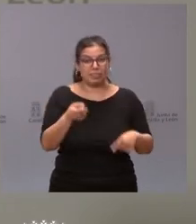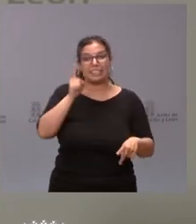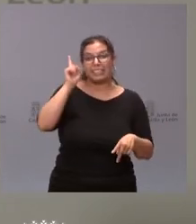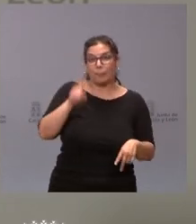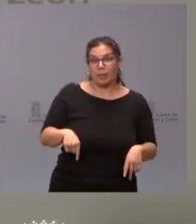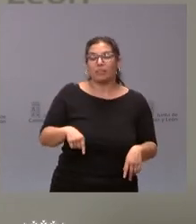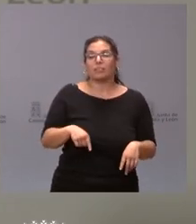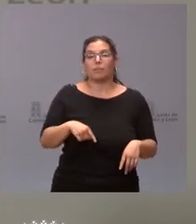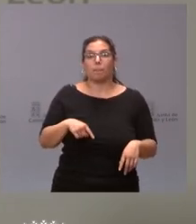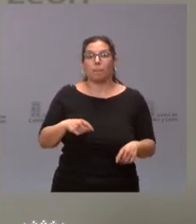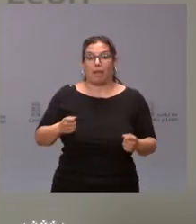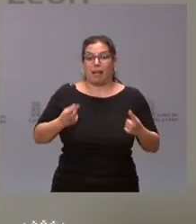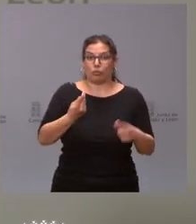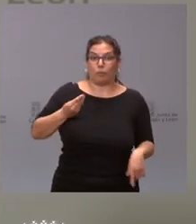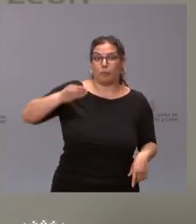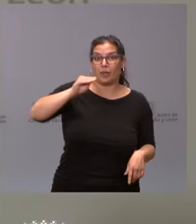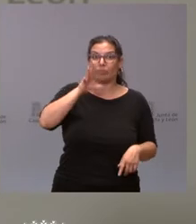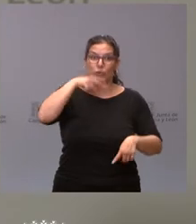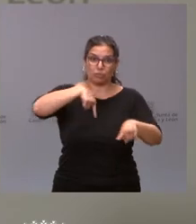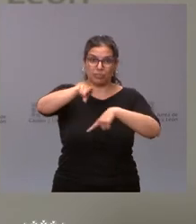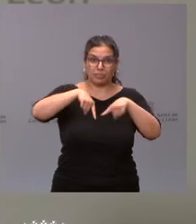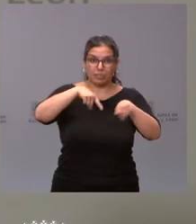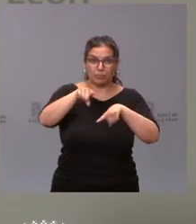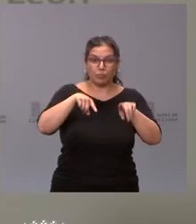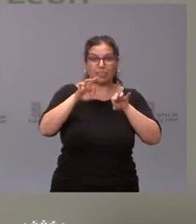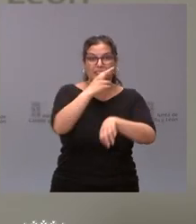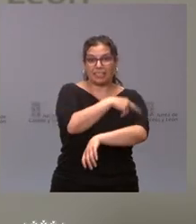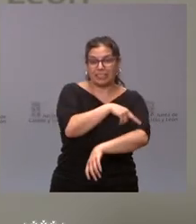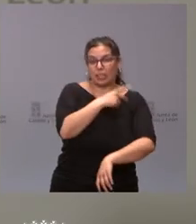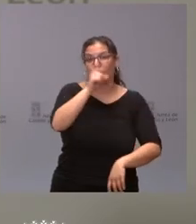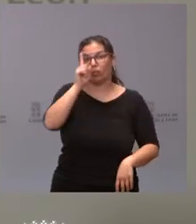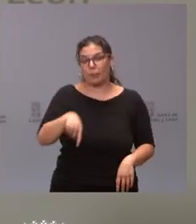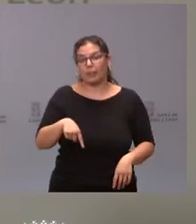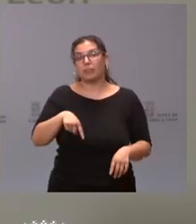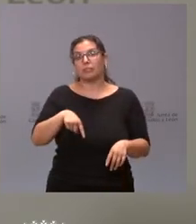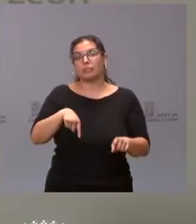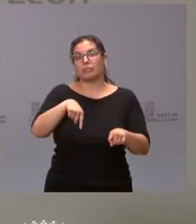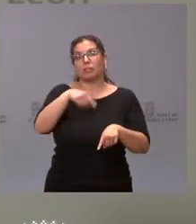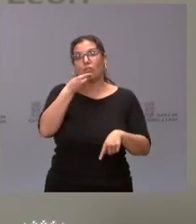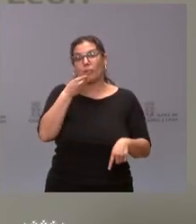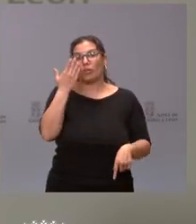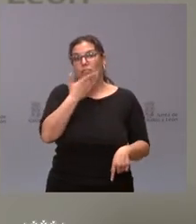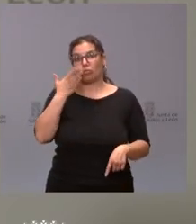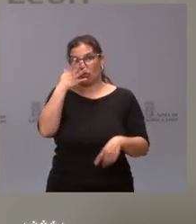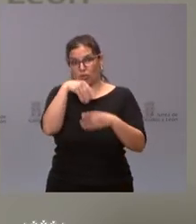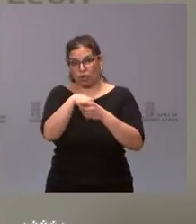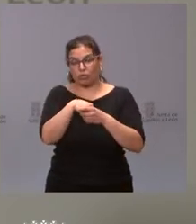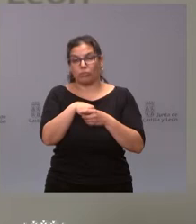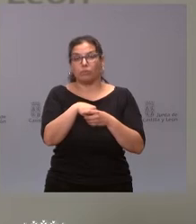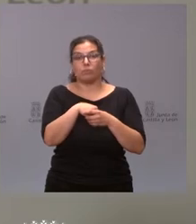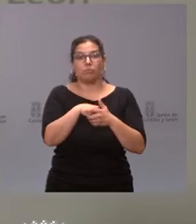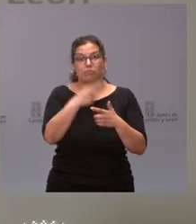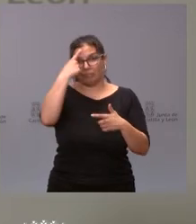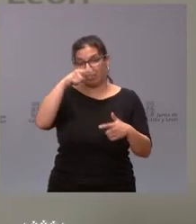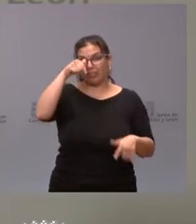que tengamos un coste adicional por el transporte sanitario o incluso por los comedores escolares. Saben ustedes que en